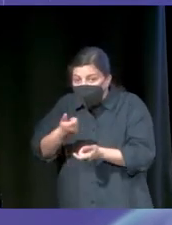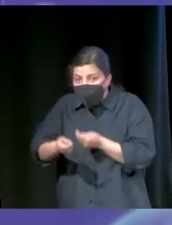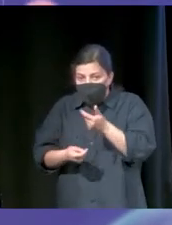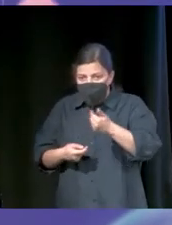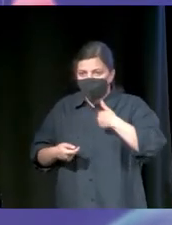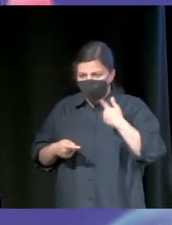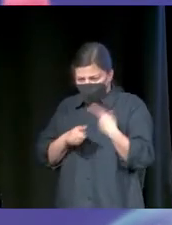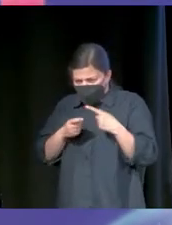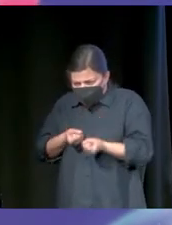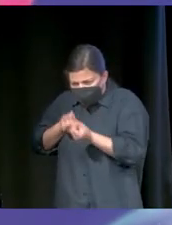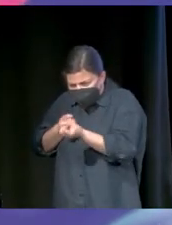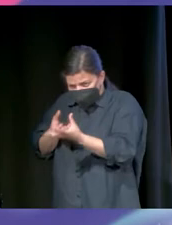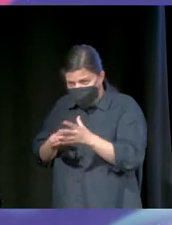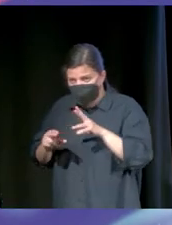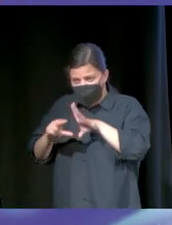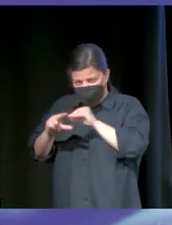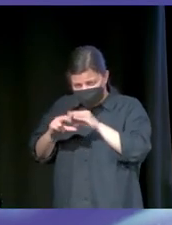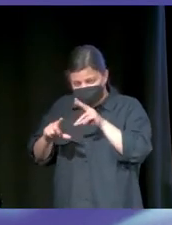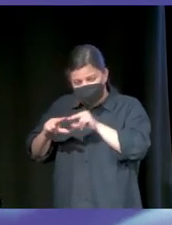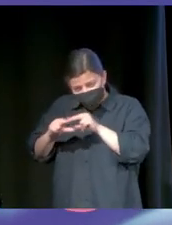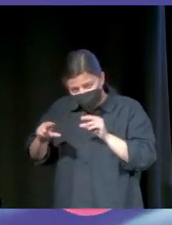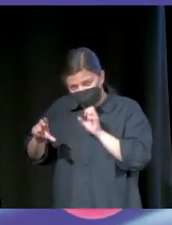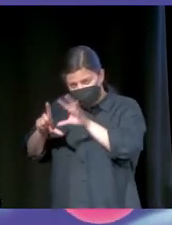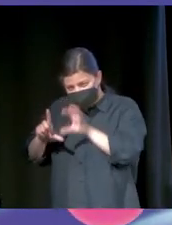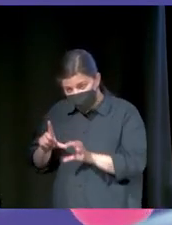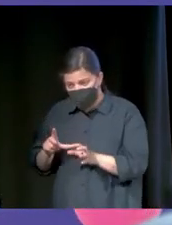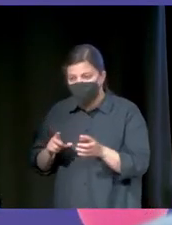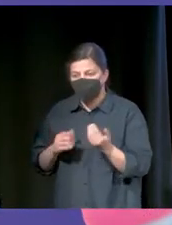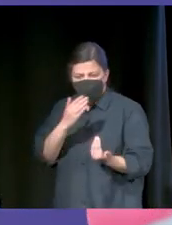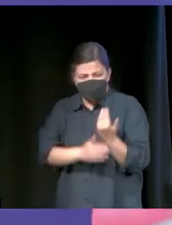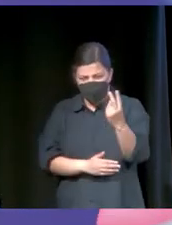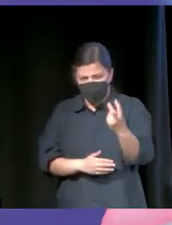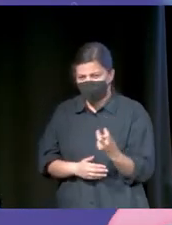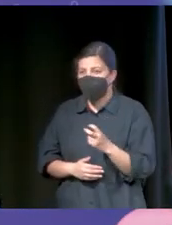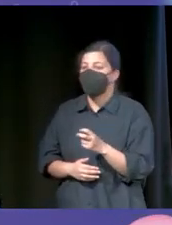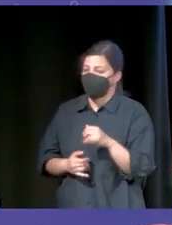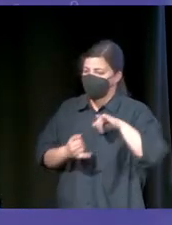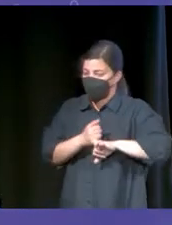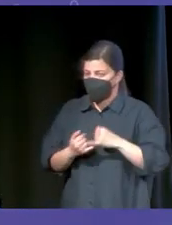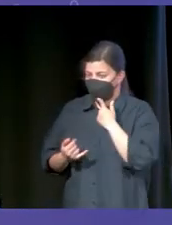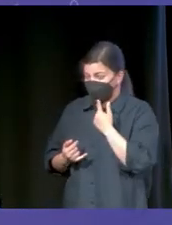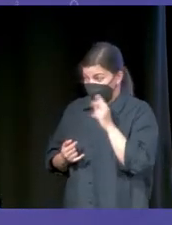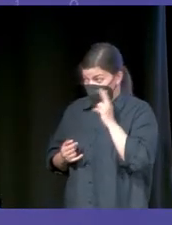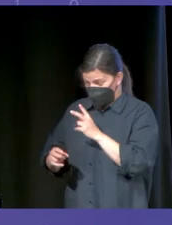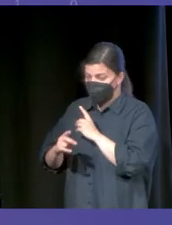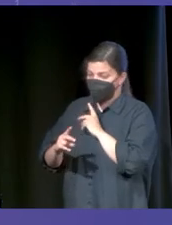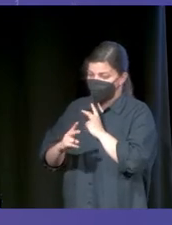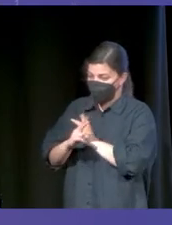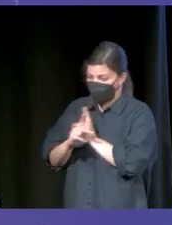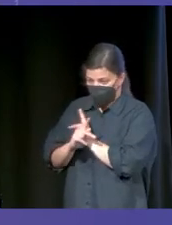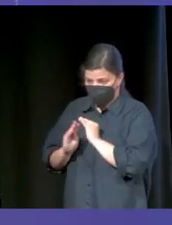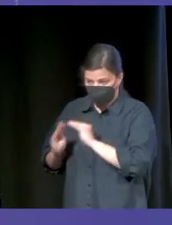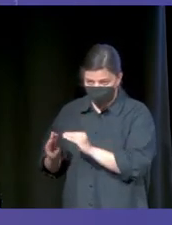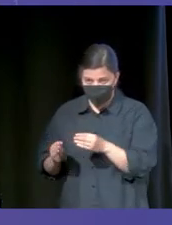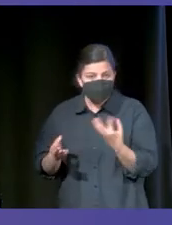iba publicando ahí también los vídeos. Y un día me viene mi mujer y me dice, Pau, he mirado tu TikTok. Y yo digo, ay, ¿qué? ¿Y qué? Dice,